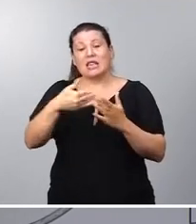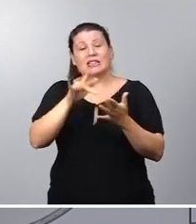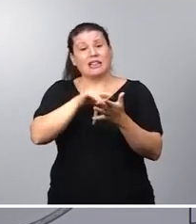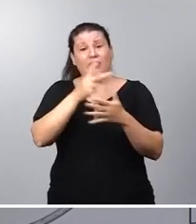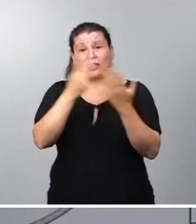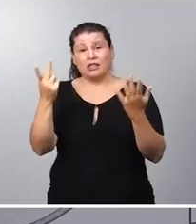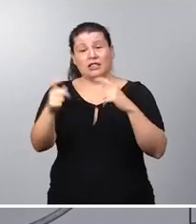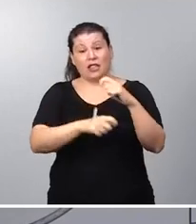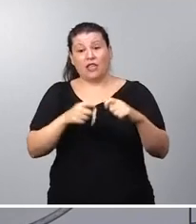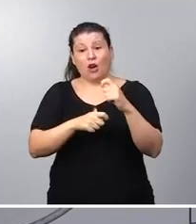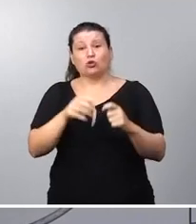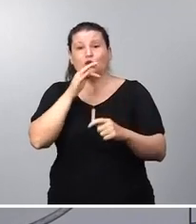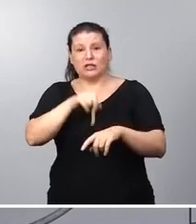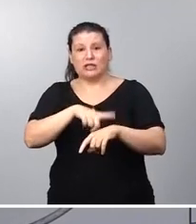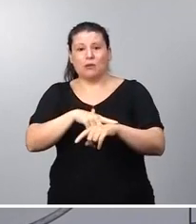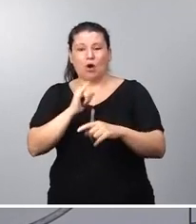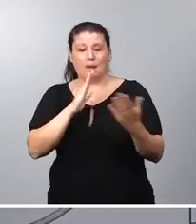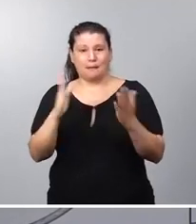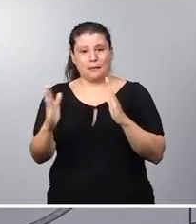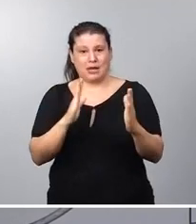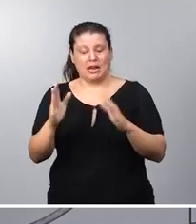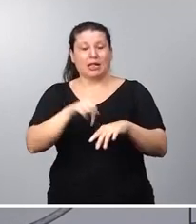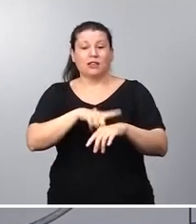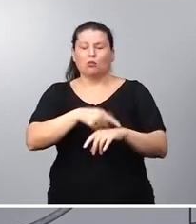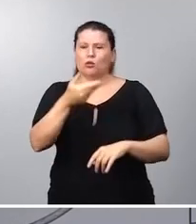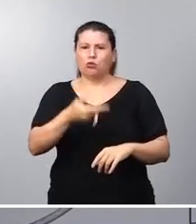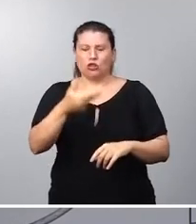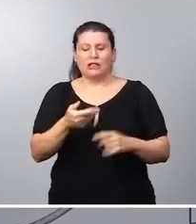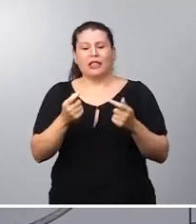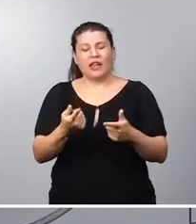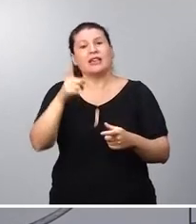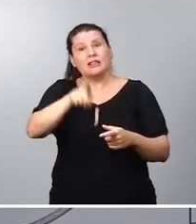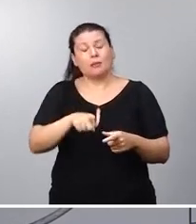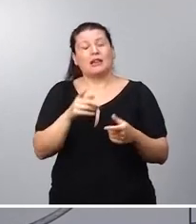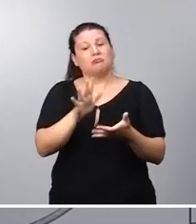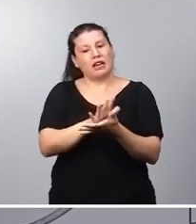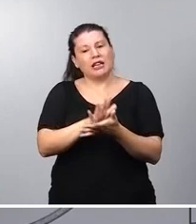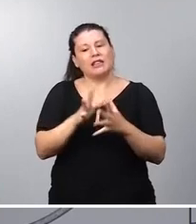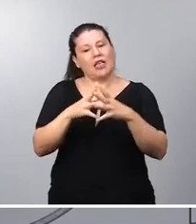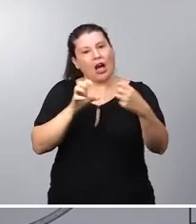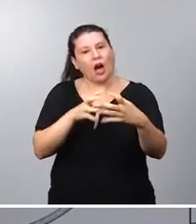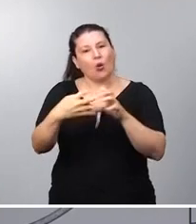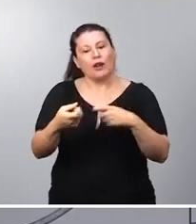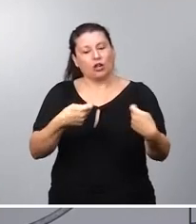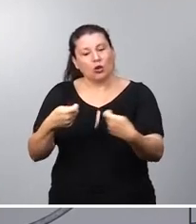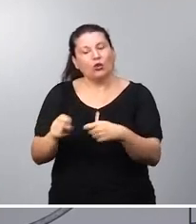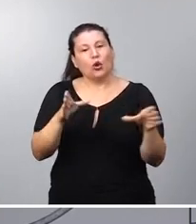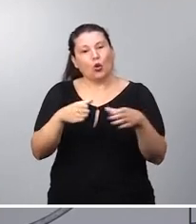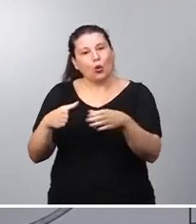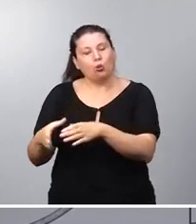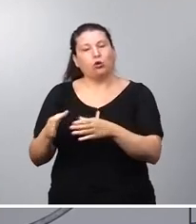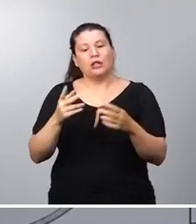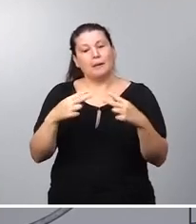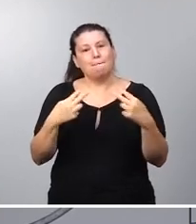Y yo creo que es importante dar también ese tiempo y esa tranquilidad a la democracia para que los grupos parlamentarios puedan trabajar